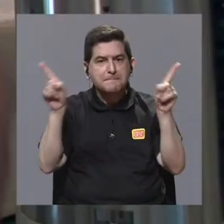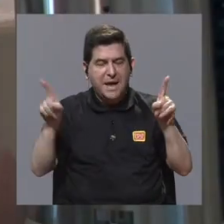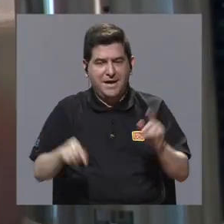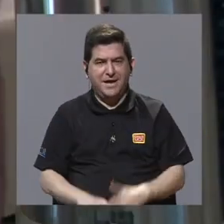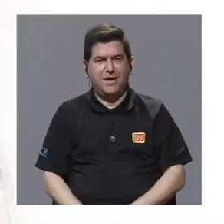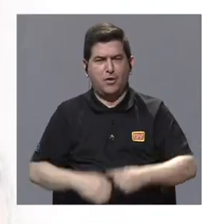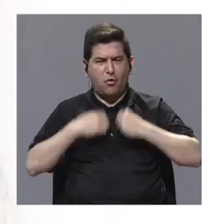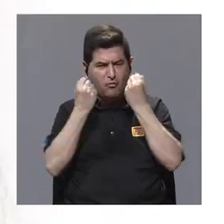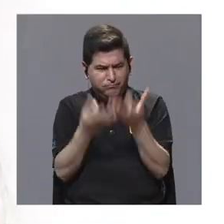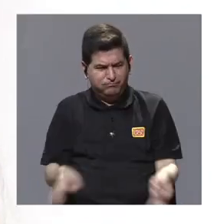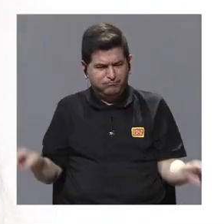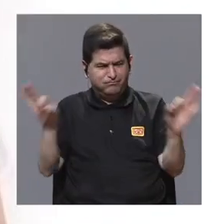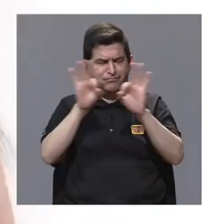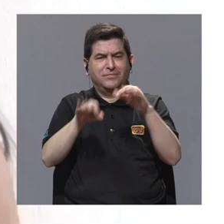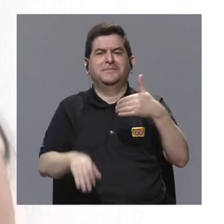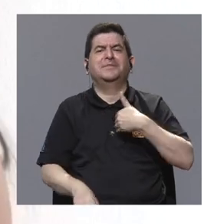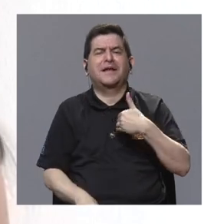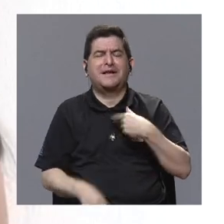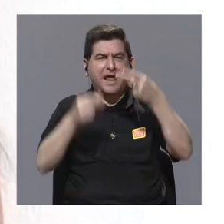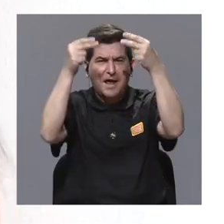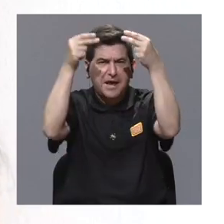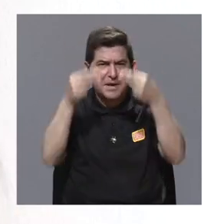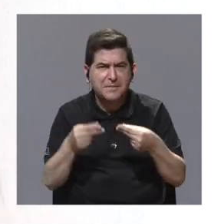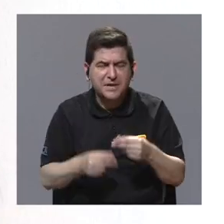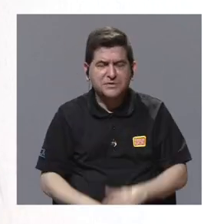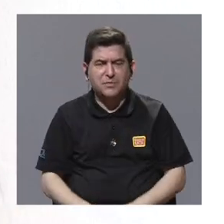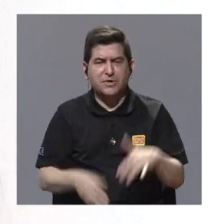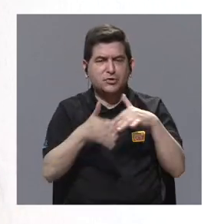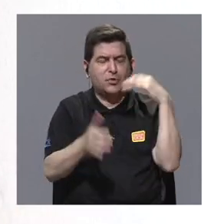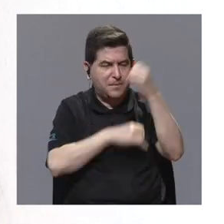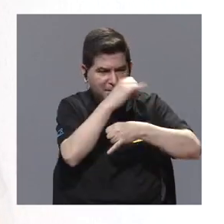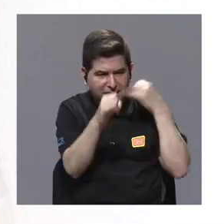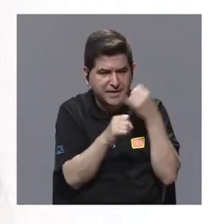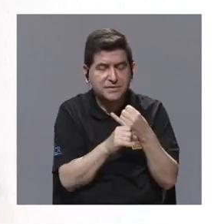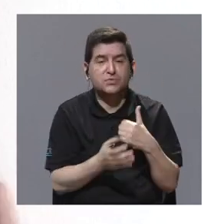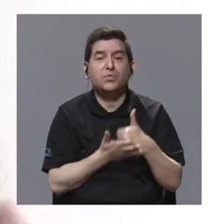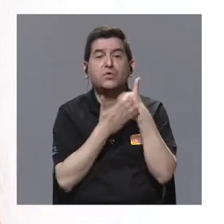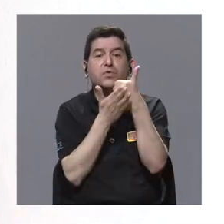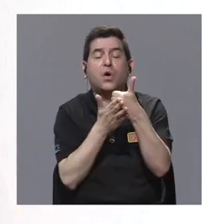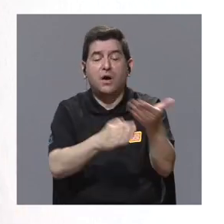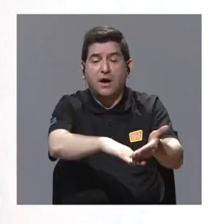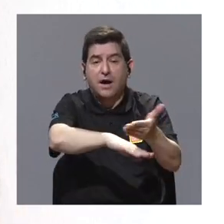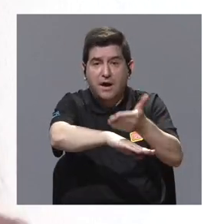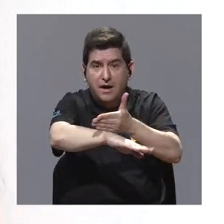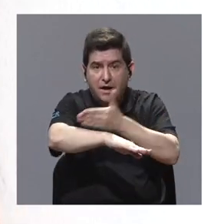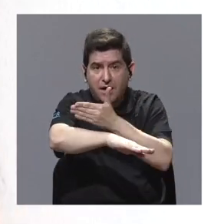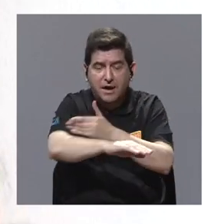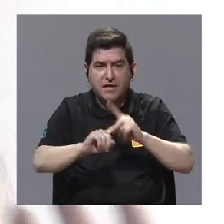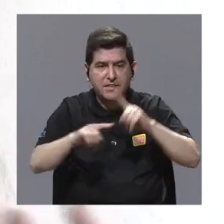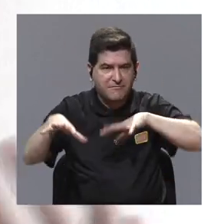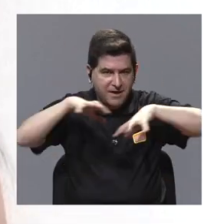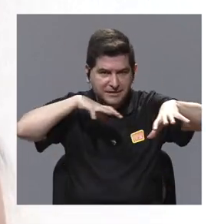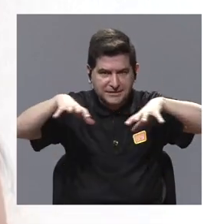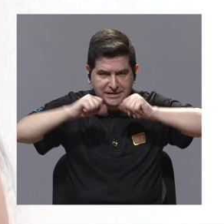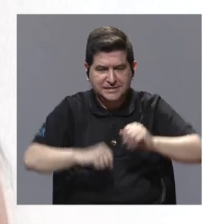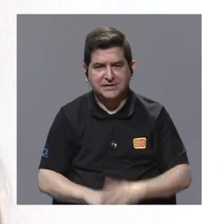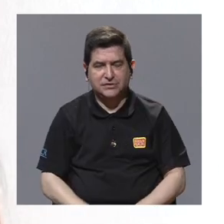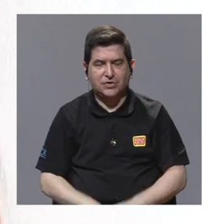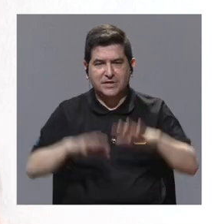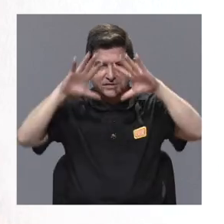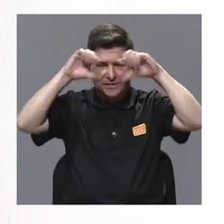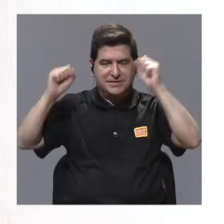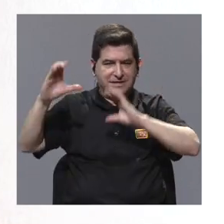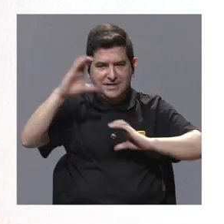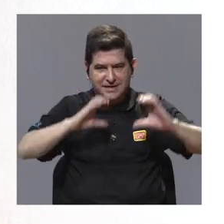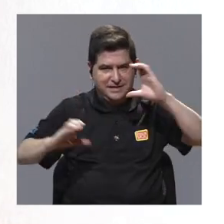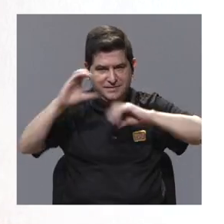Pero también hay una fortaleza muy importante, es que contamos con un presupuesto de internacionalización que puede ayudar a avanzar una serie de acciones